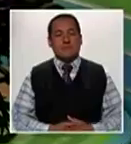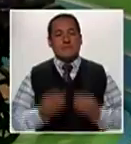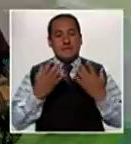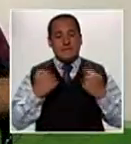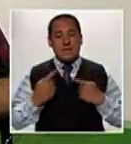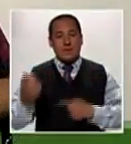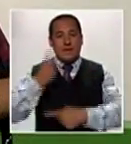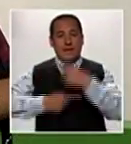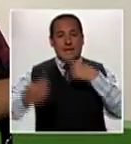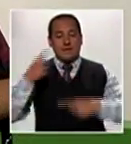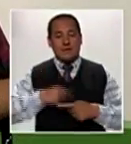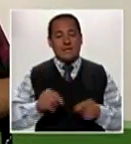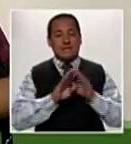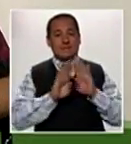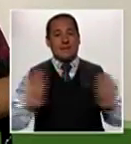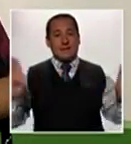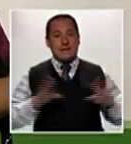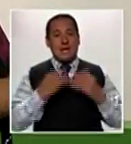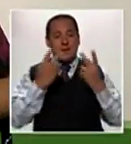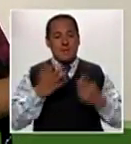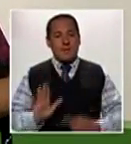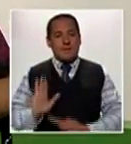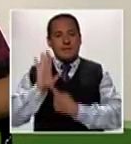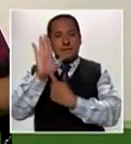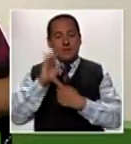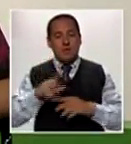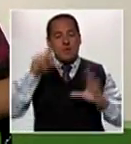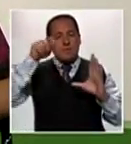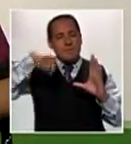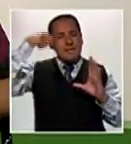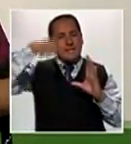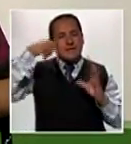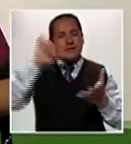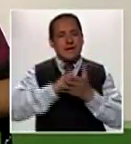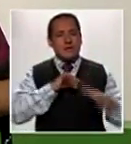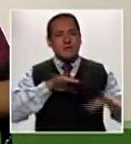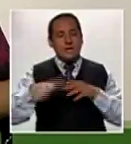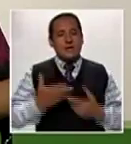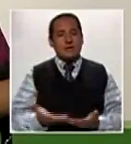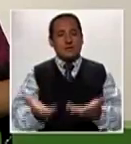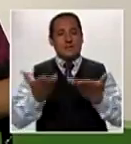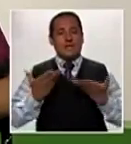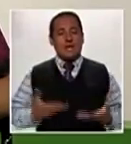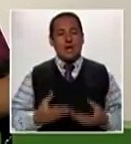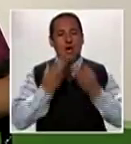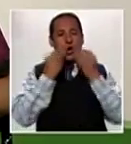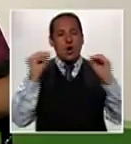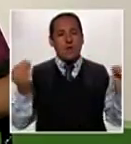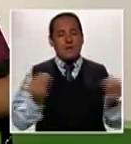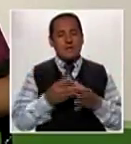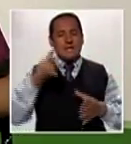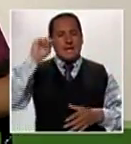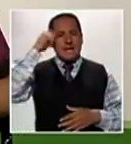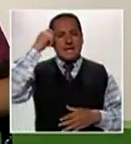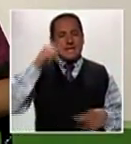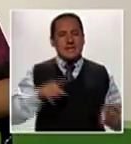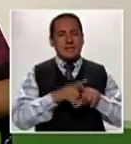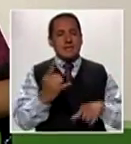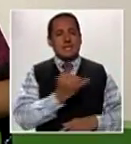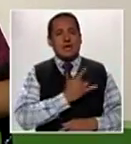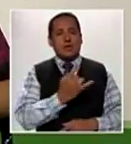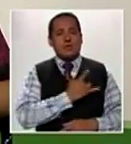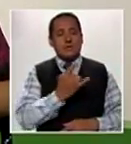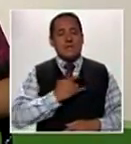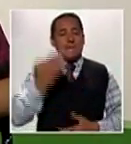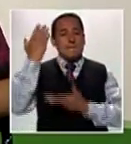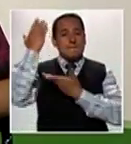Y ya estamos de regreso en Sin Barreras y vamos a presentar un video que nos han hecho llegar los alumnos de la Facultad de Ingeniería de